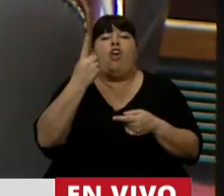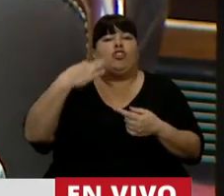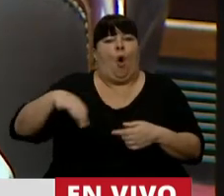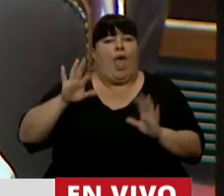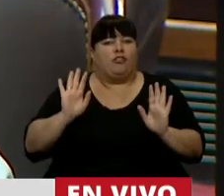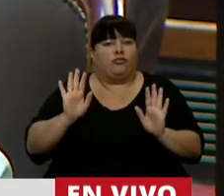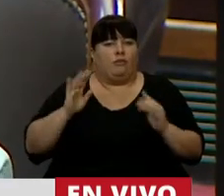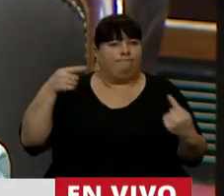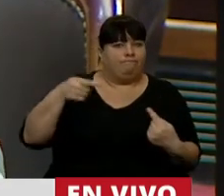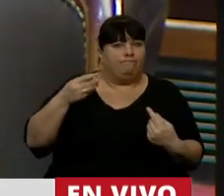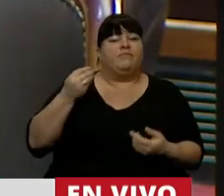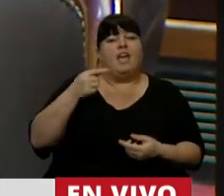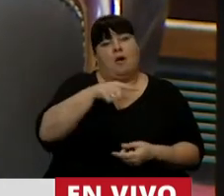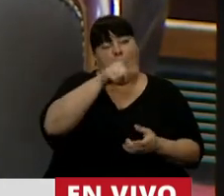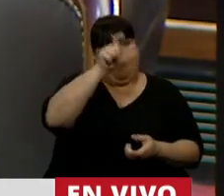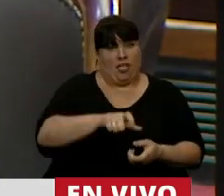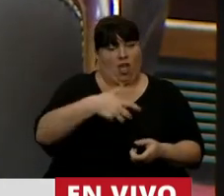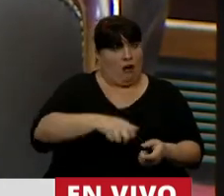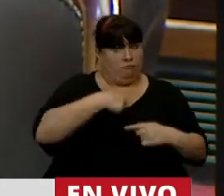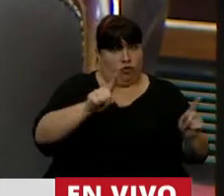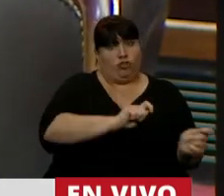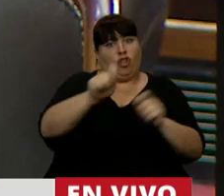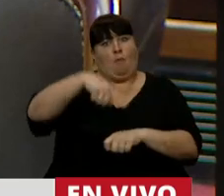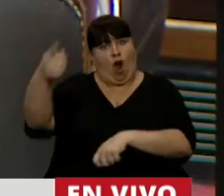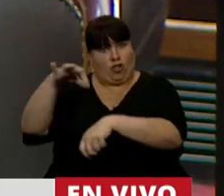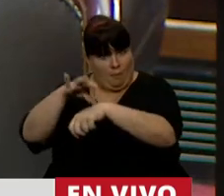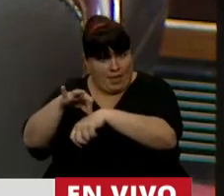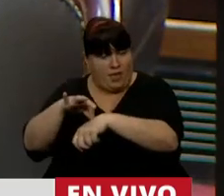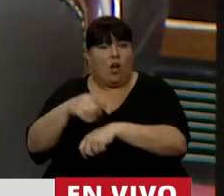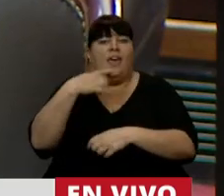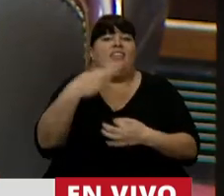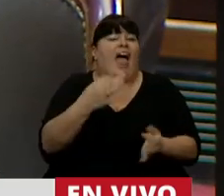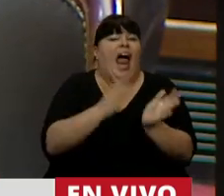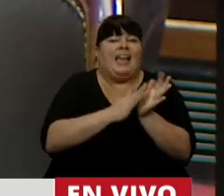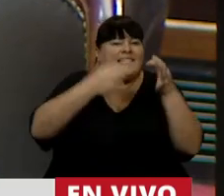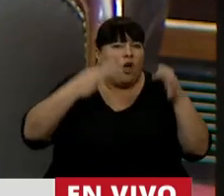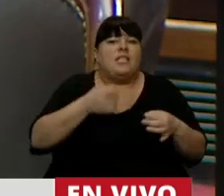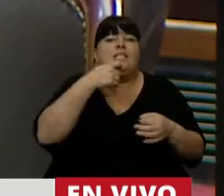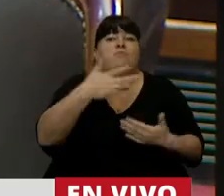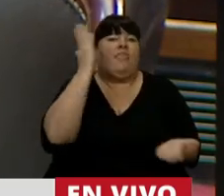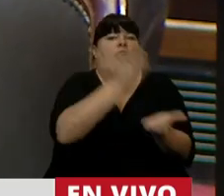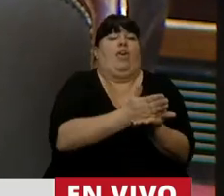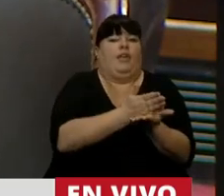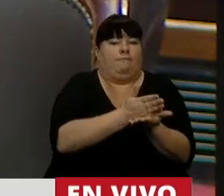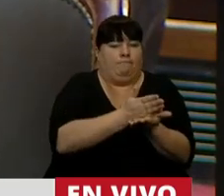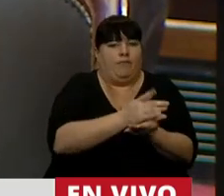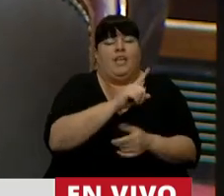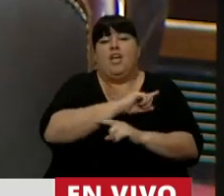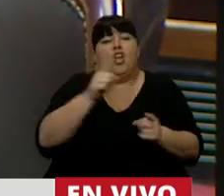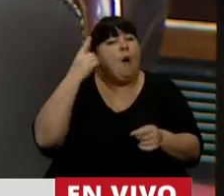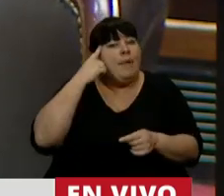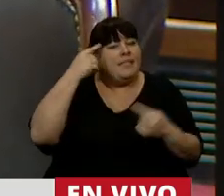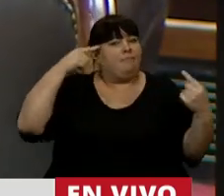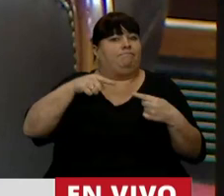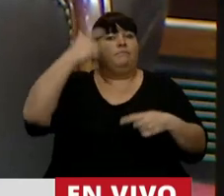obligaciones, la derivación del paciente y el deber de adoptar todas las medidas para garantizarlo bajo amenaza de sanciones y no contempla